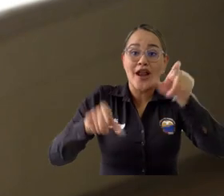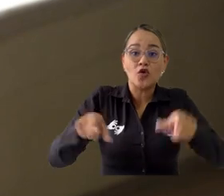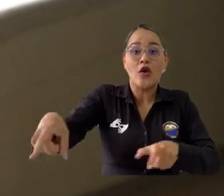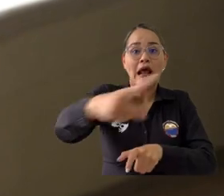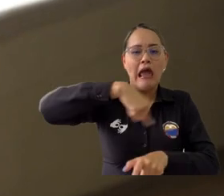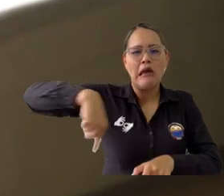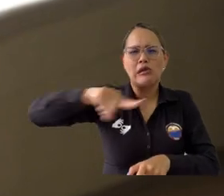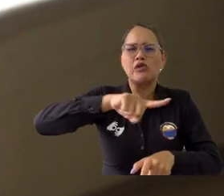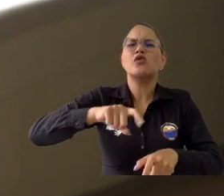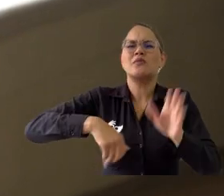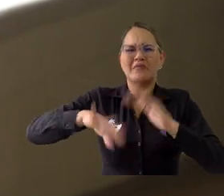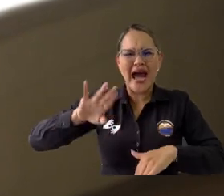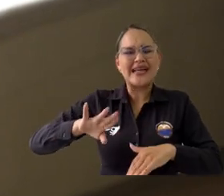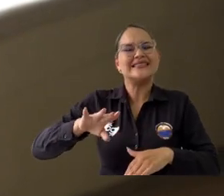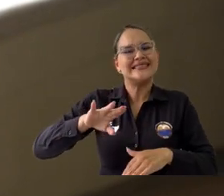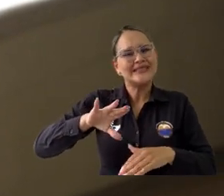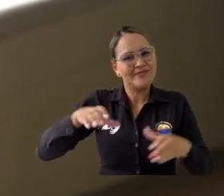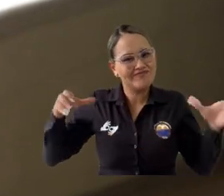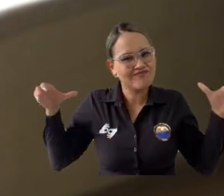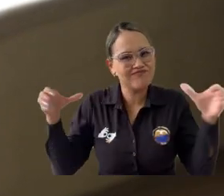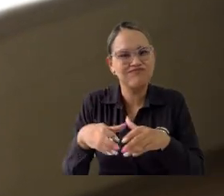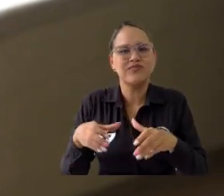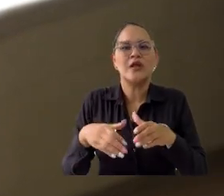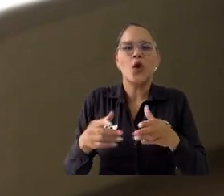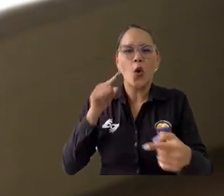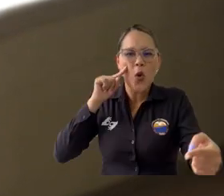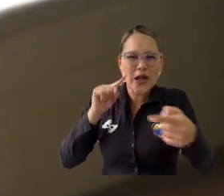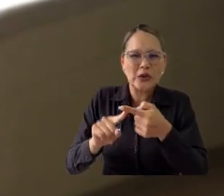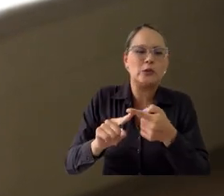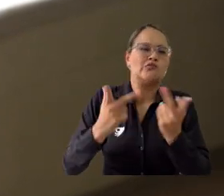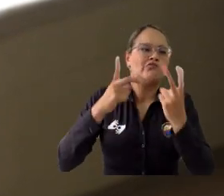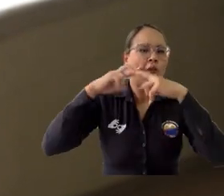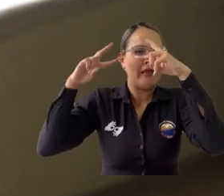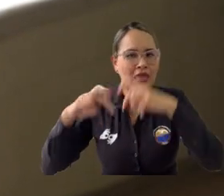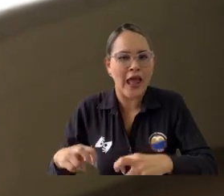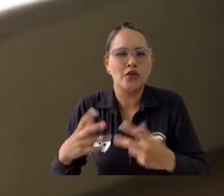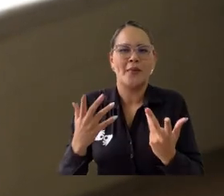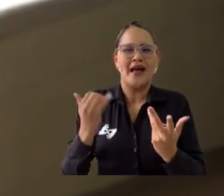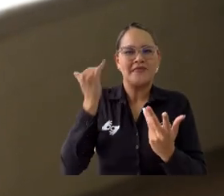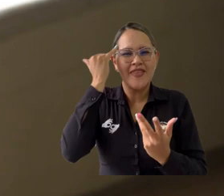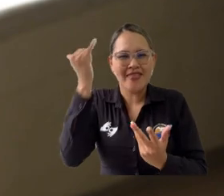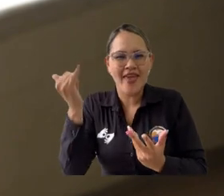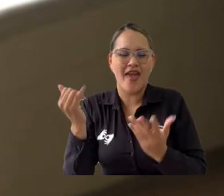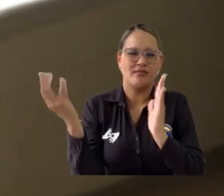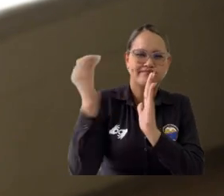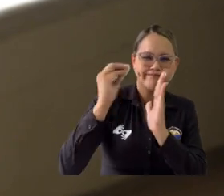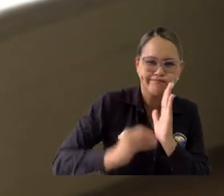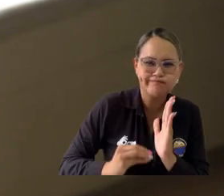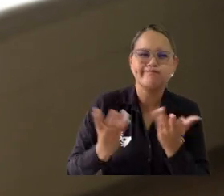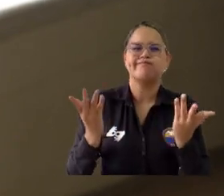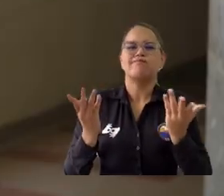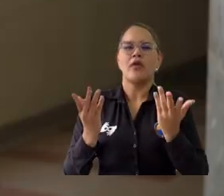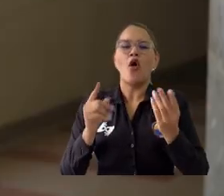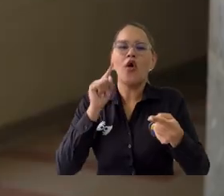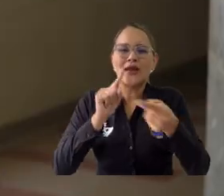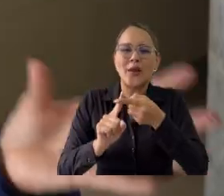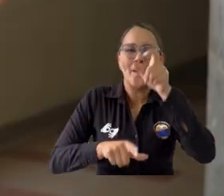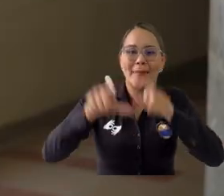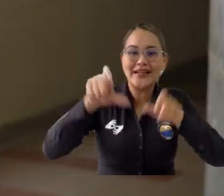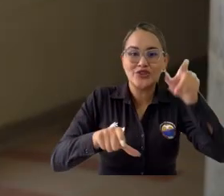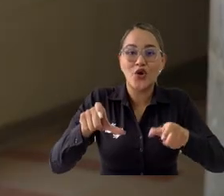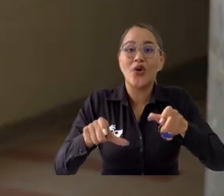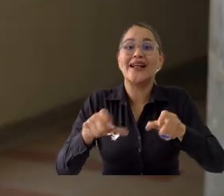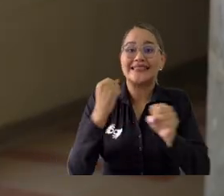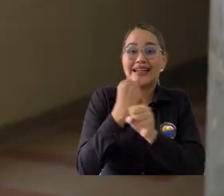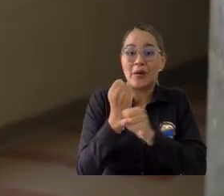formar, en ejercer, en desempeñar, en hacer investigación, etc., de Talento Humano en Salud, para poder